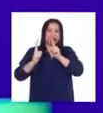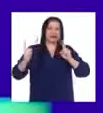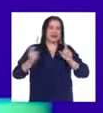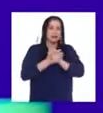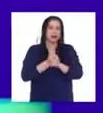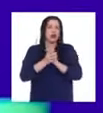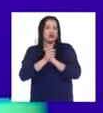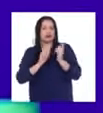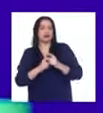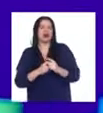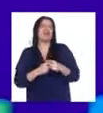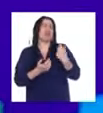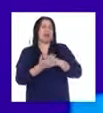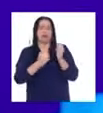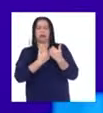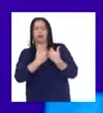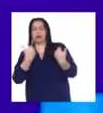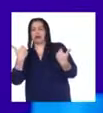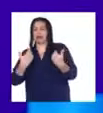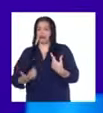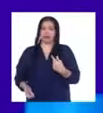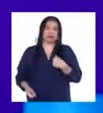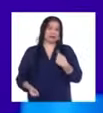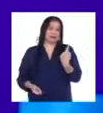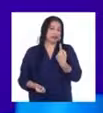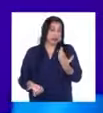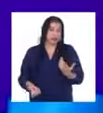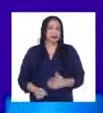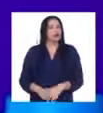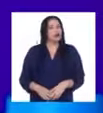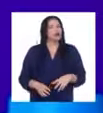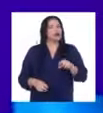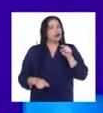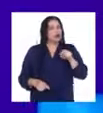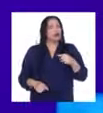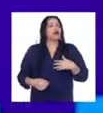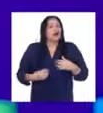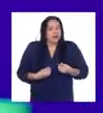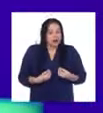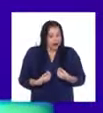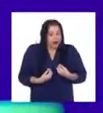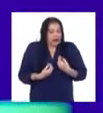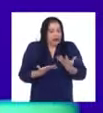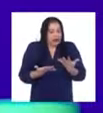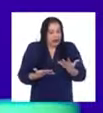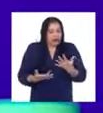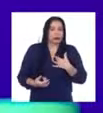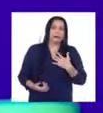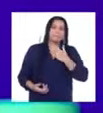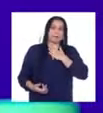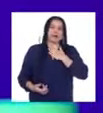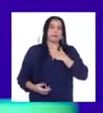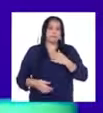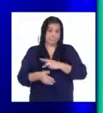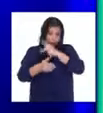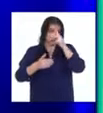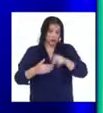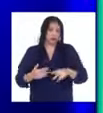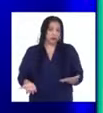o ellos empiecen a alejarse de ti. Y así también he sacrificado mi vida profesional.